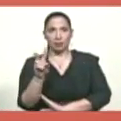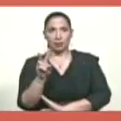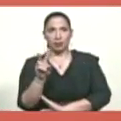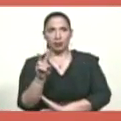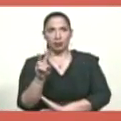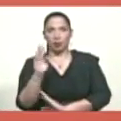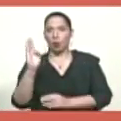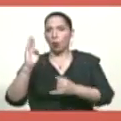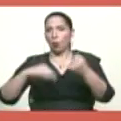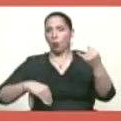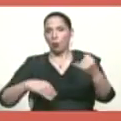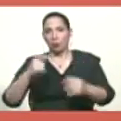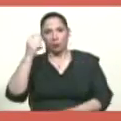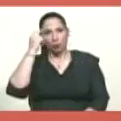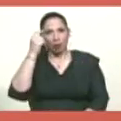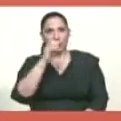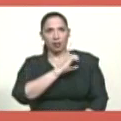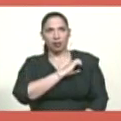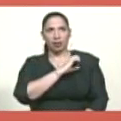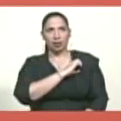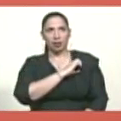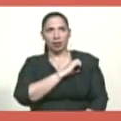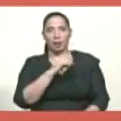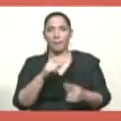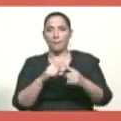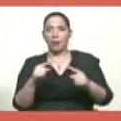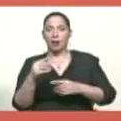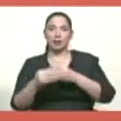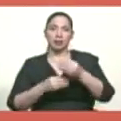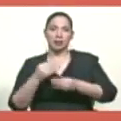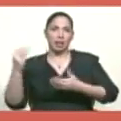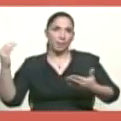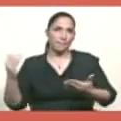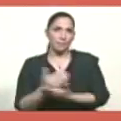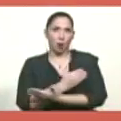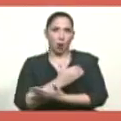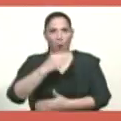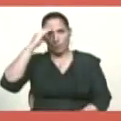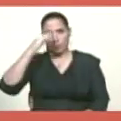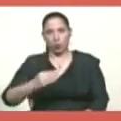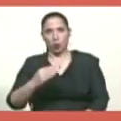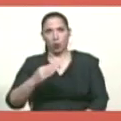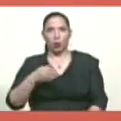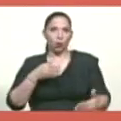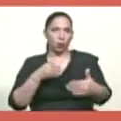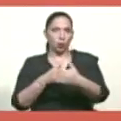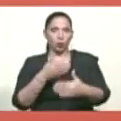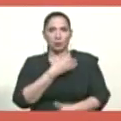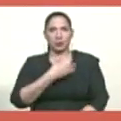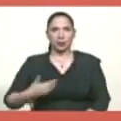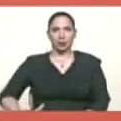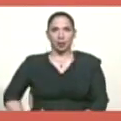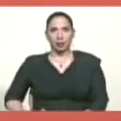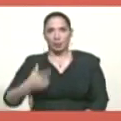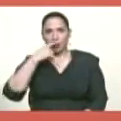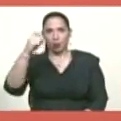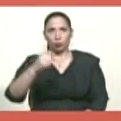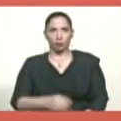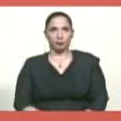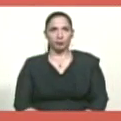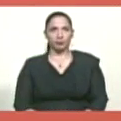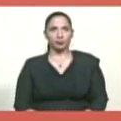últimos días de enero para que se perpetrara el golpe militar contra el presidente Nicolás Maduro.